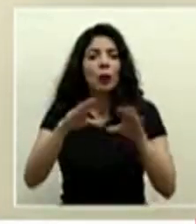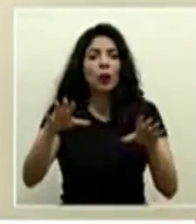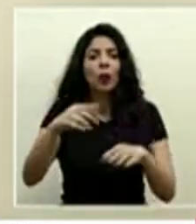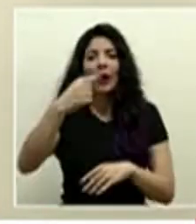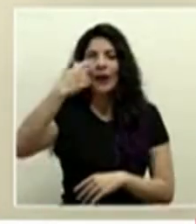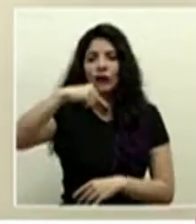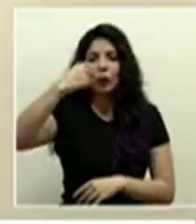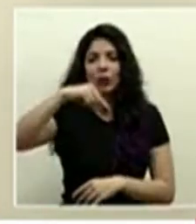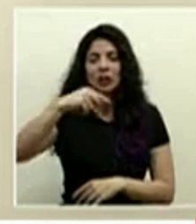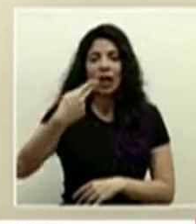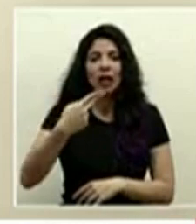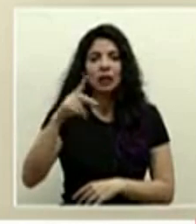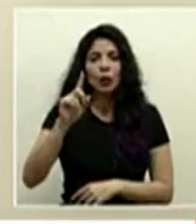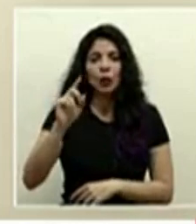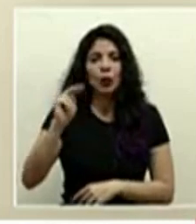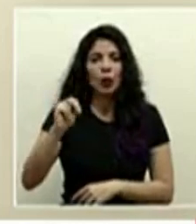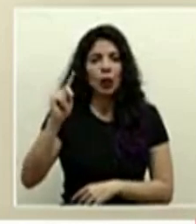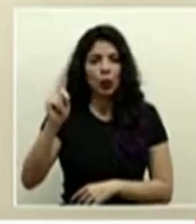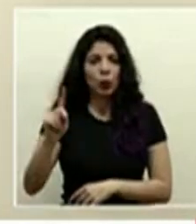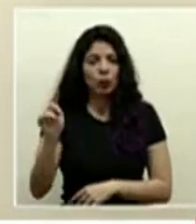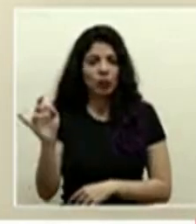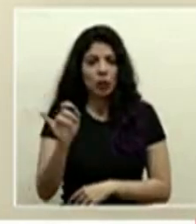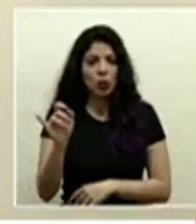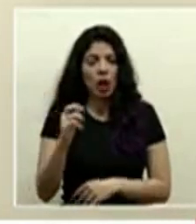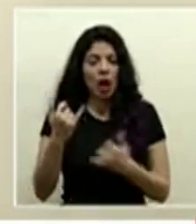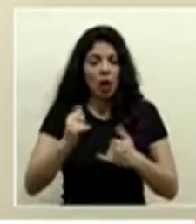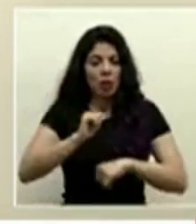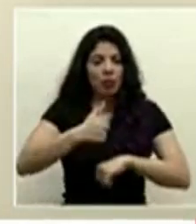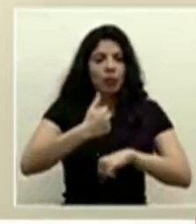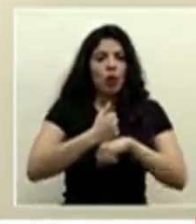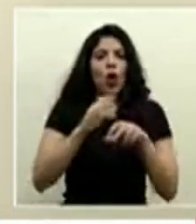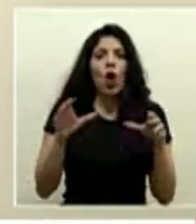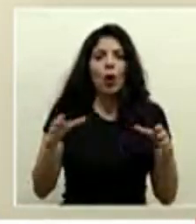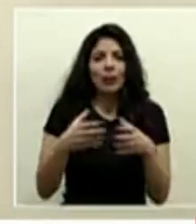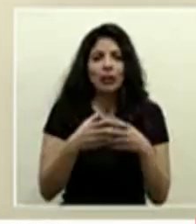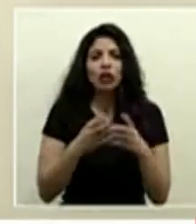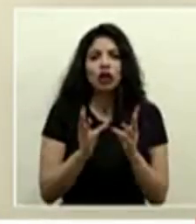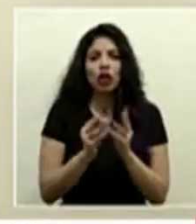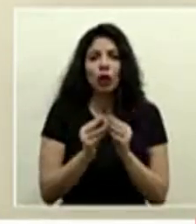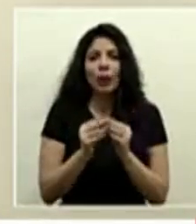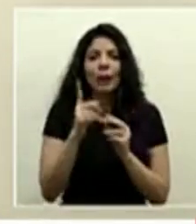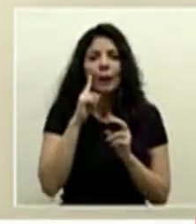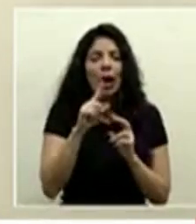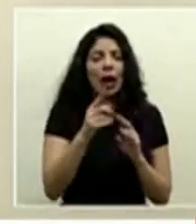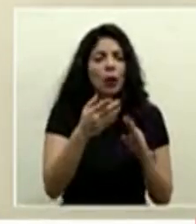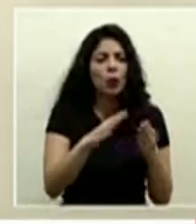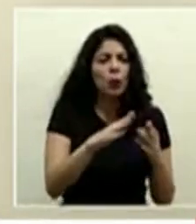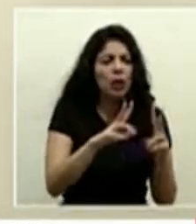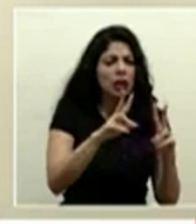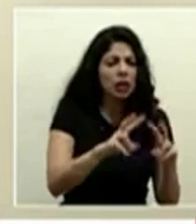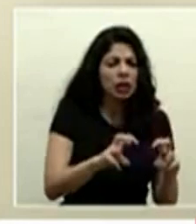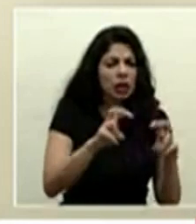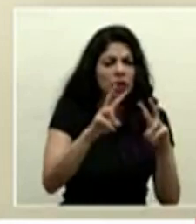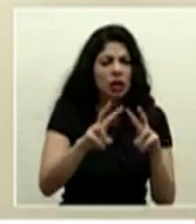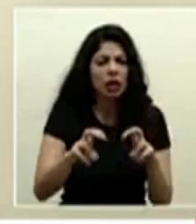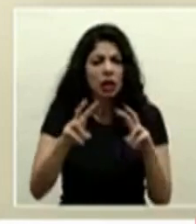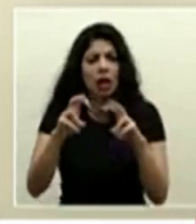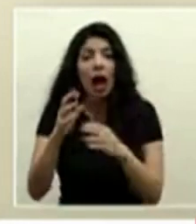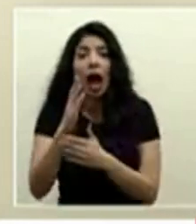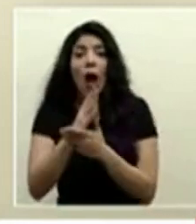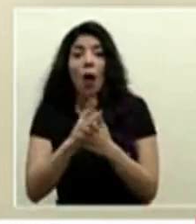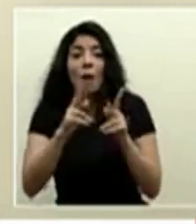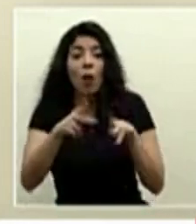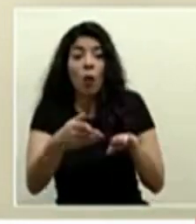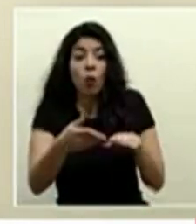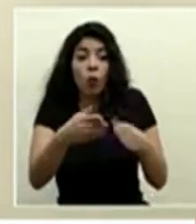influenza H1N1 para analizar también los fallecimientos porque algunos fallecimientos que mueren con